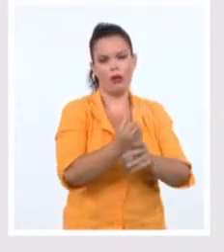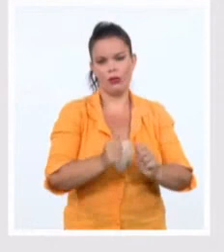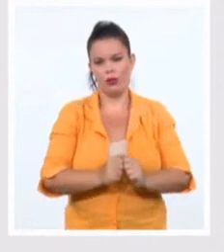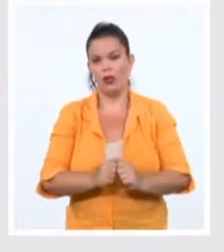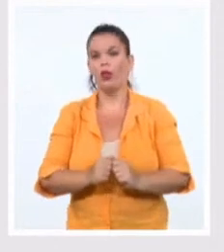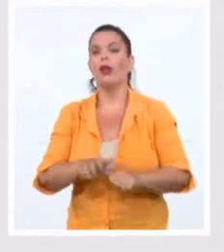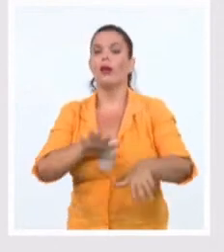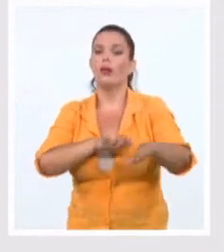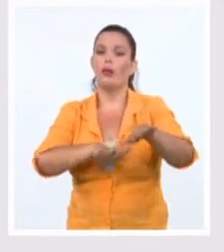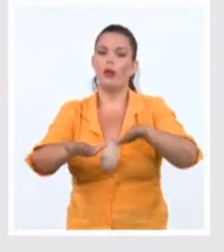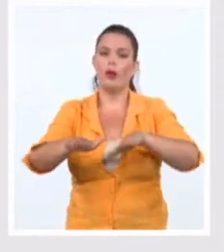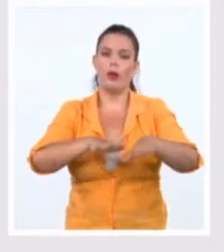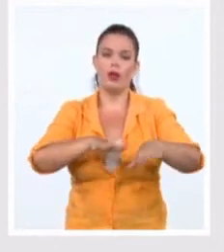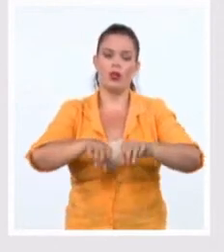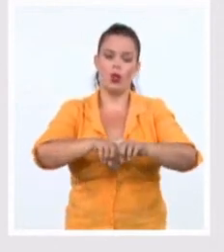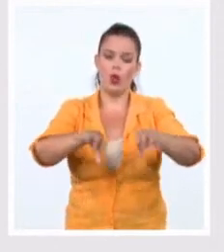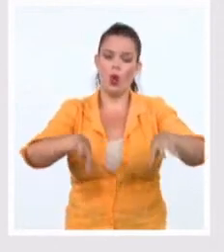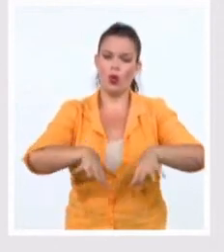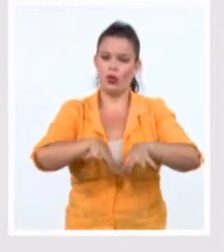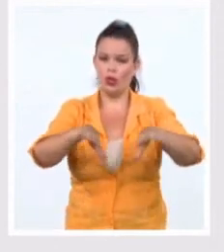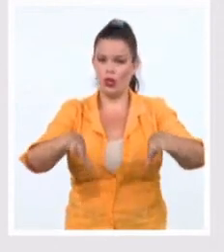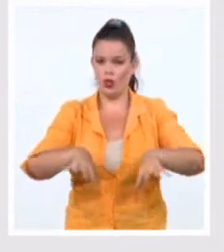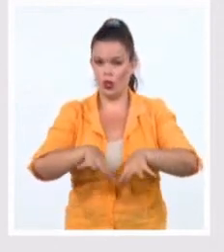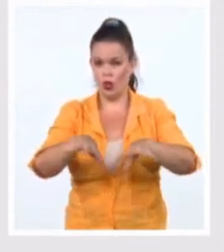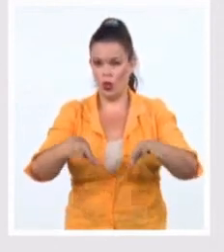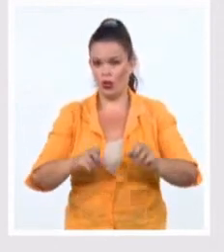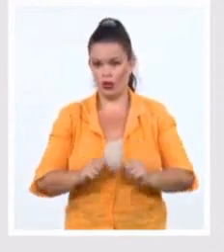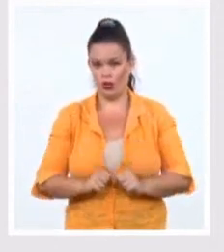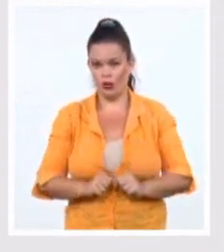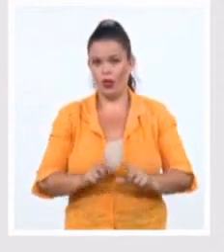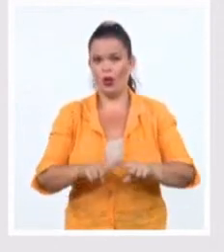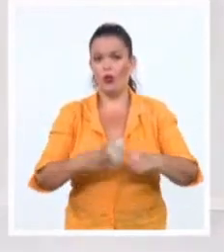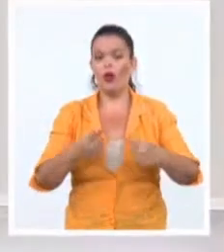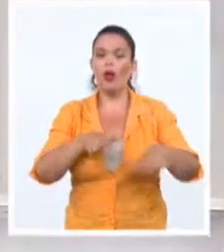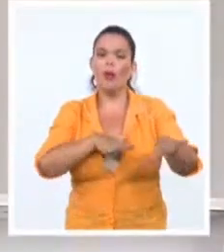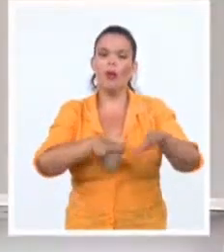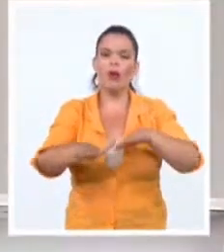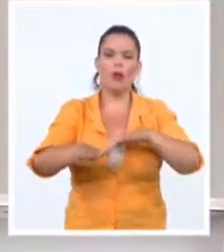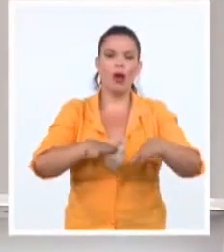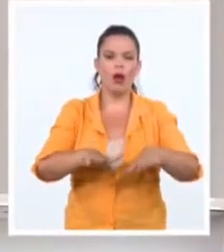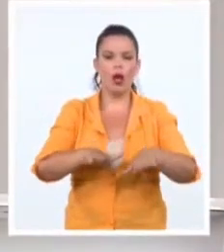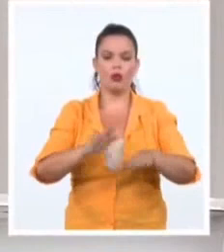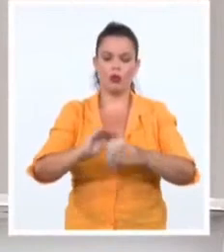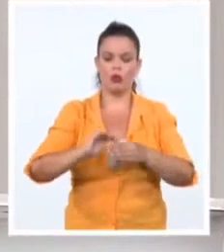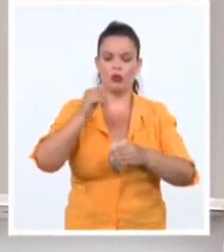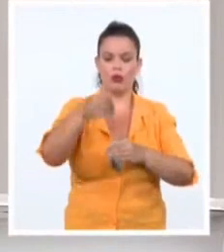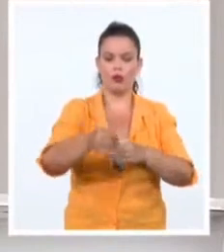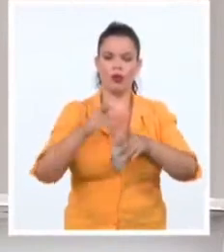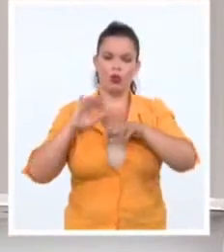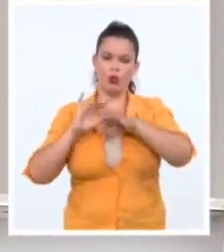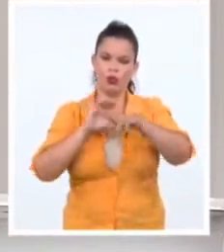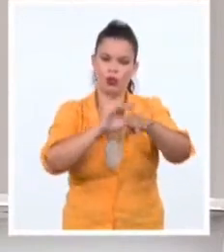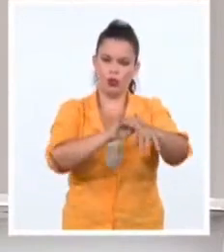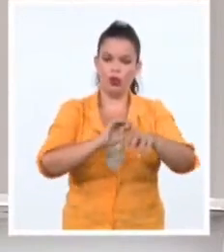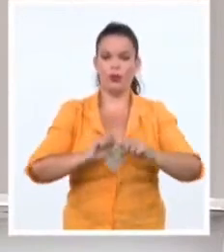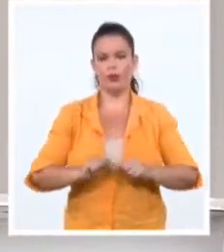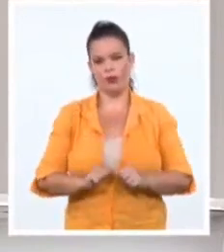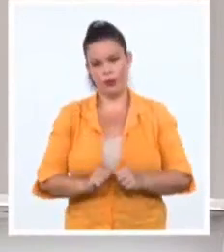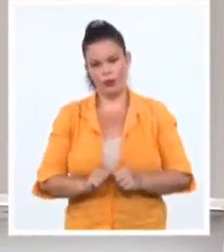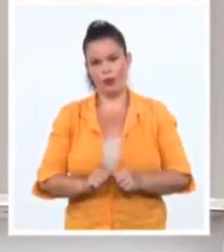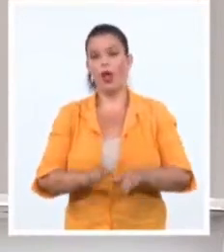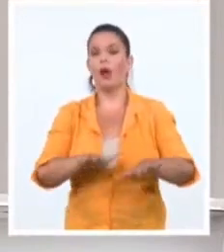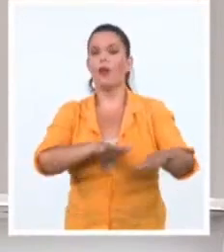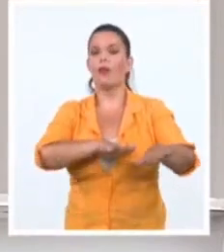creación de condiciones para generar nuevas movilizaciones y cada vez nuevas fechas en relación a estas